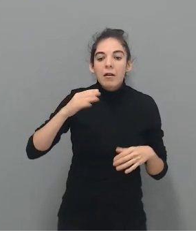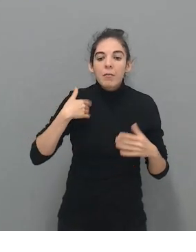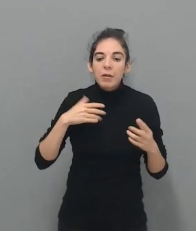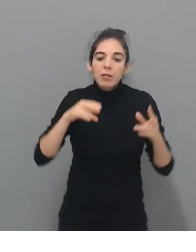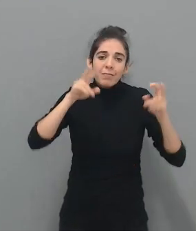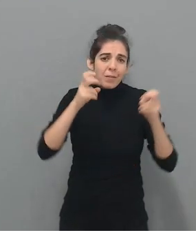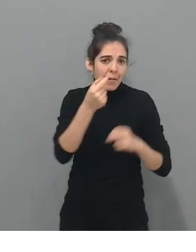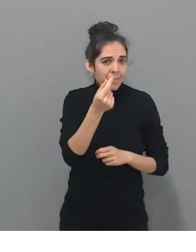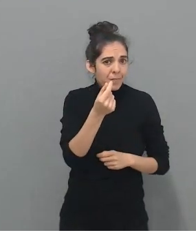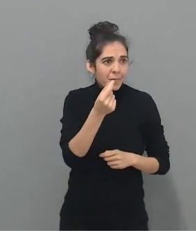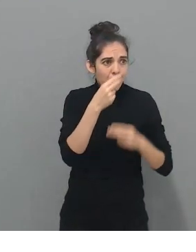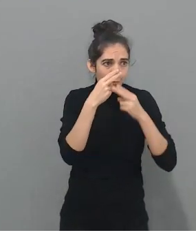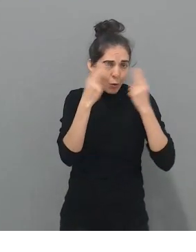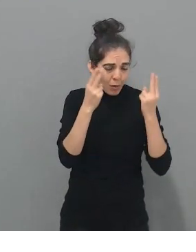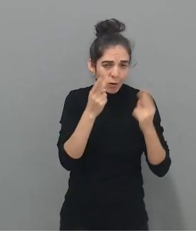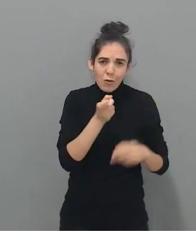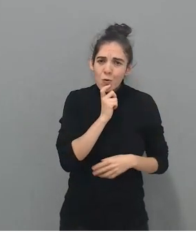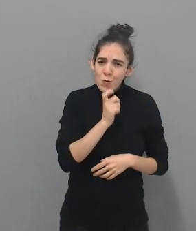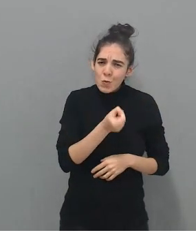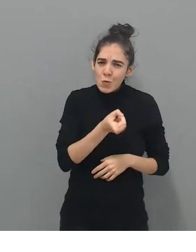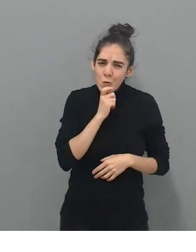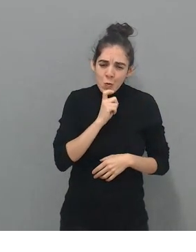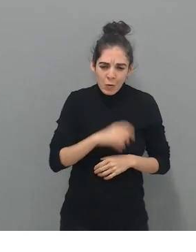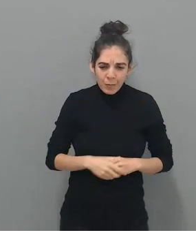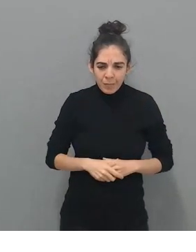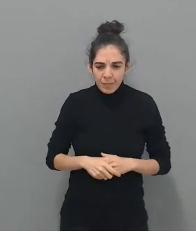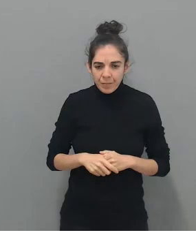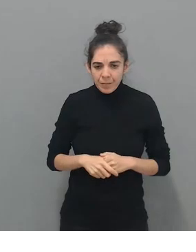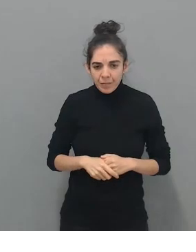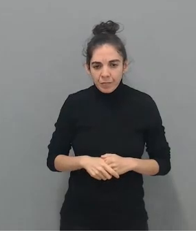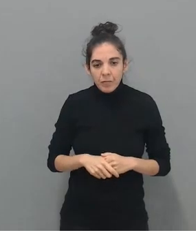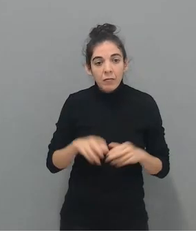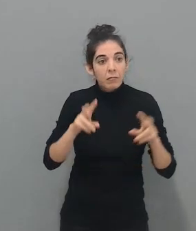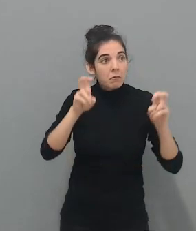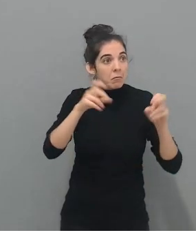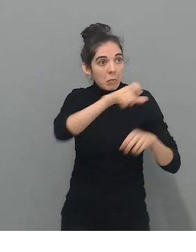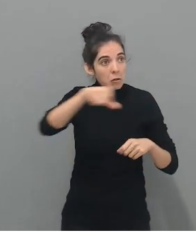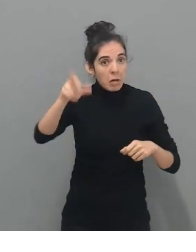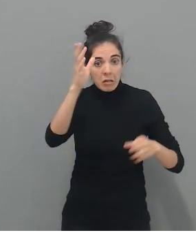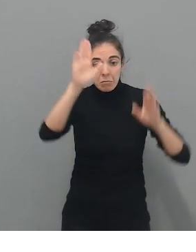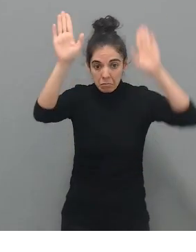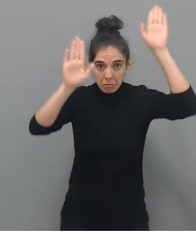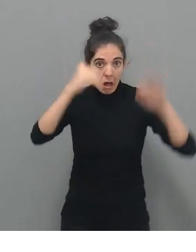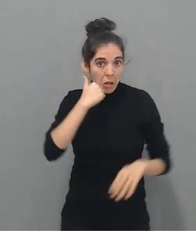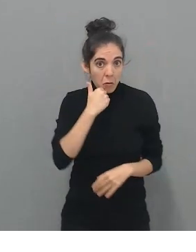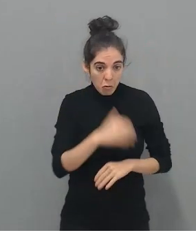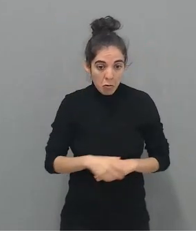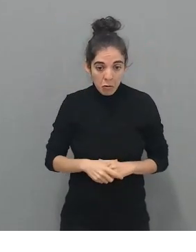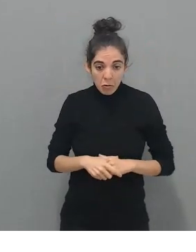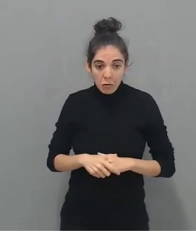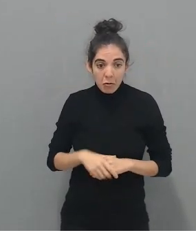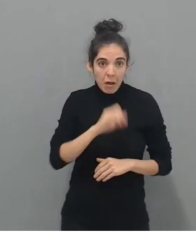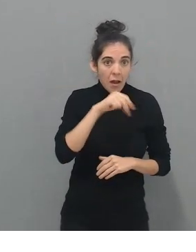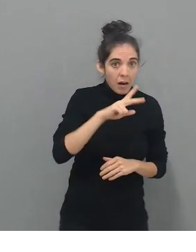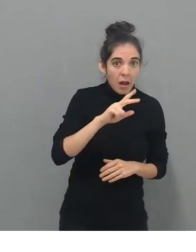Financiación pública muy complicada. Claro. ¿Hay alguna cuestión? ¿Alguien que quiera plantear alguna pregunta? Tanto a Ana como